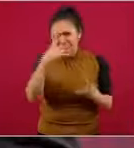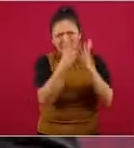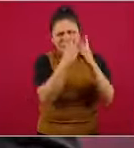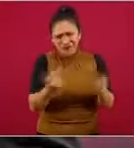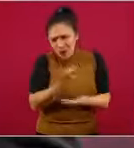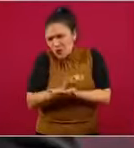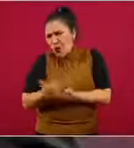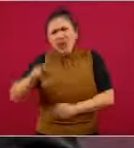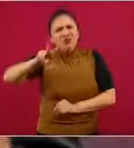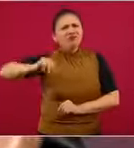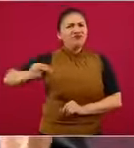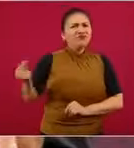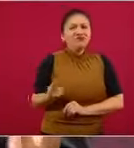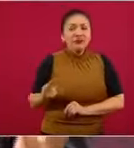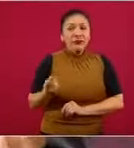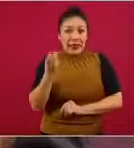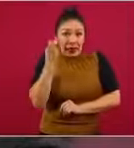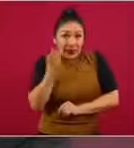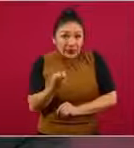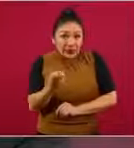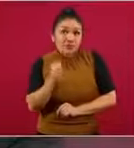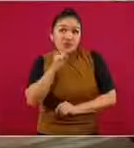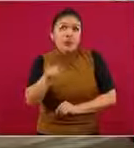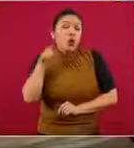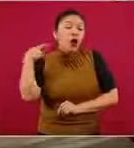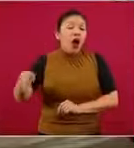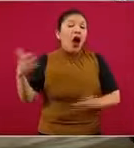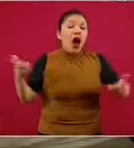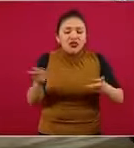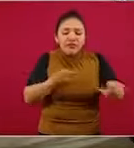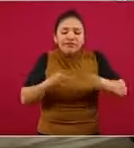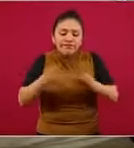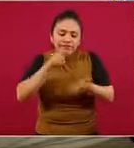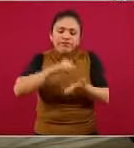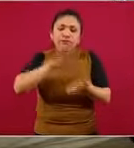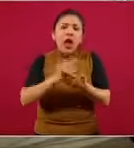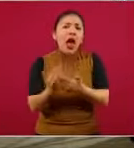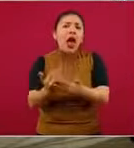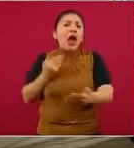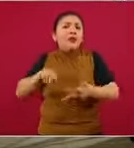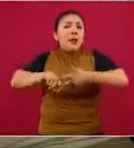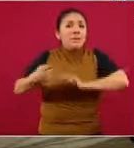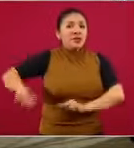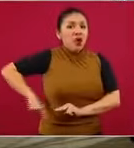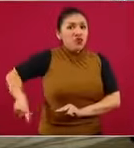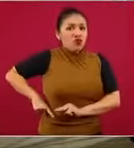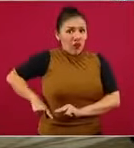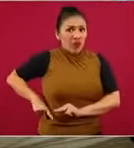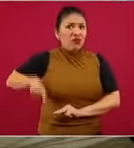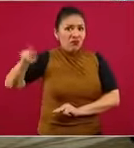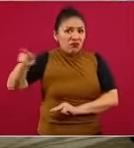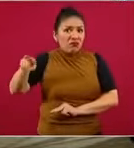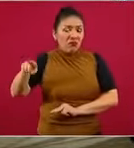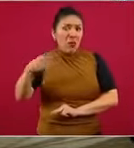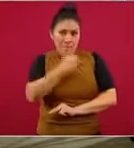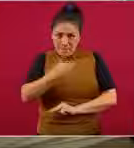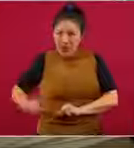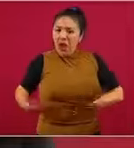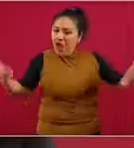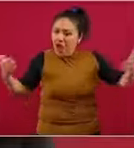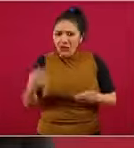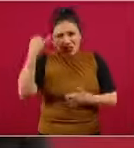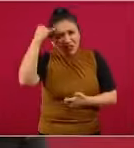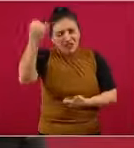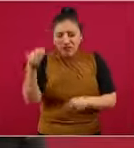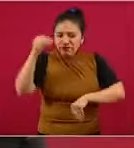cuotas. Y esto es parte de un planteamiento que se hizo antes de que empezara este gobierno, que hizo el propio presidente López